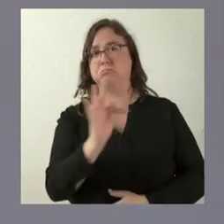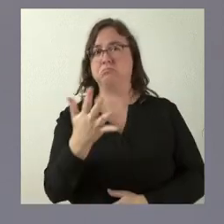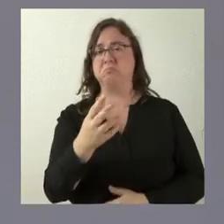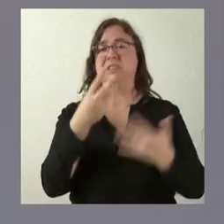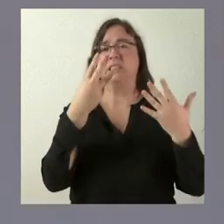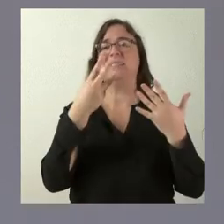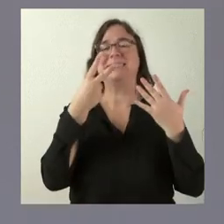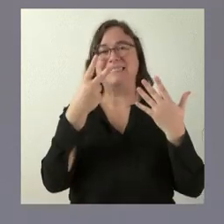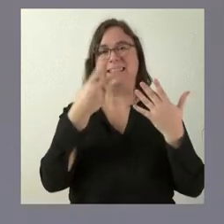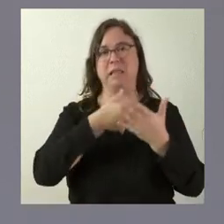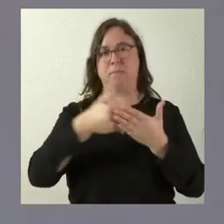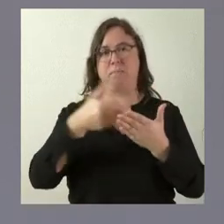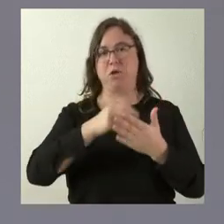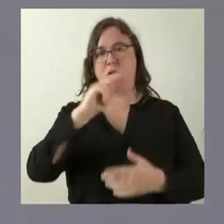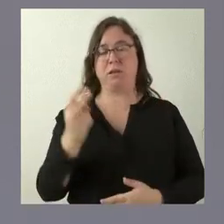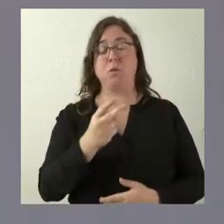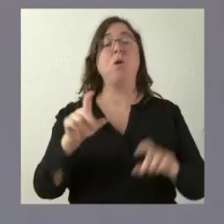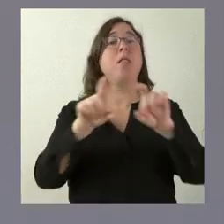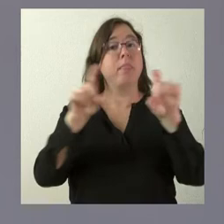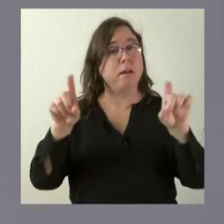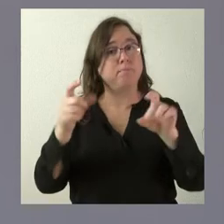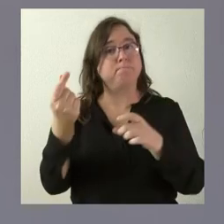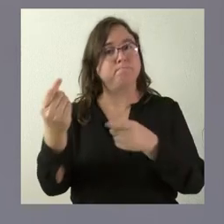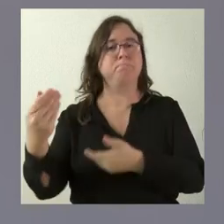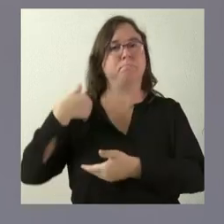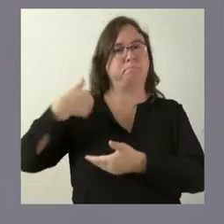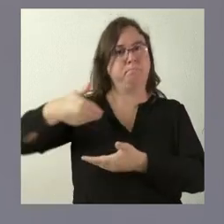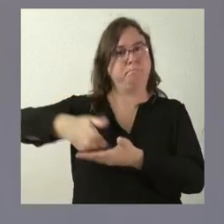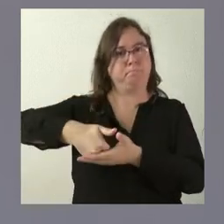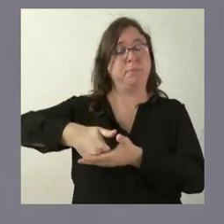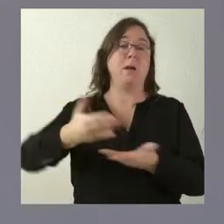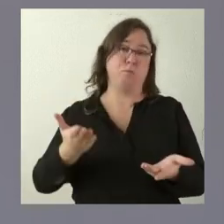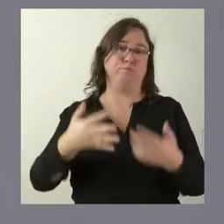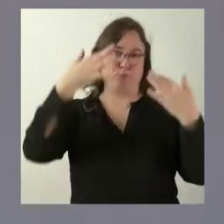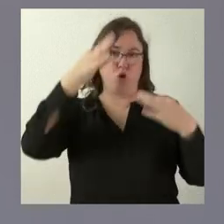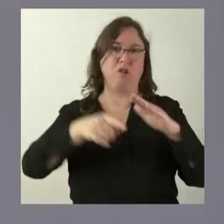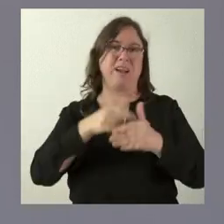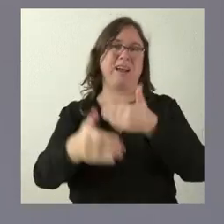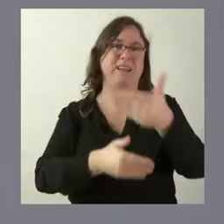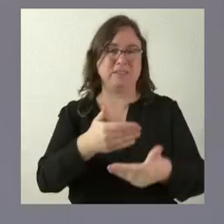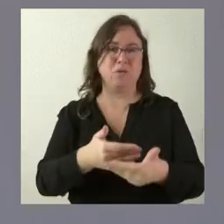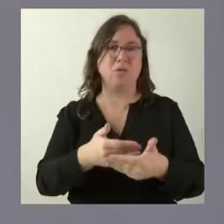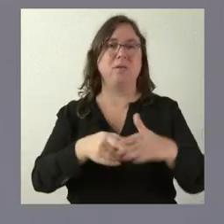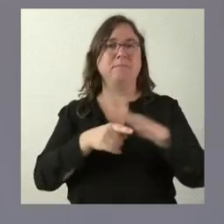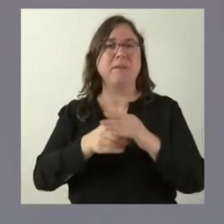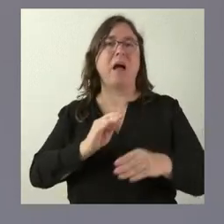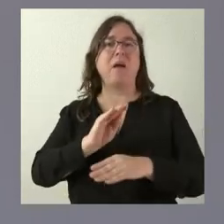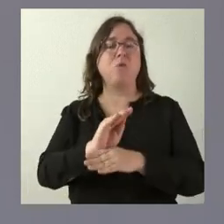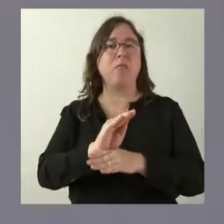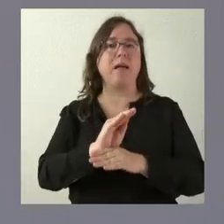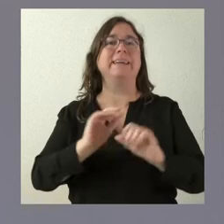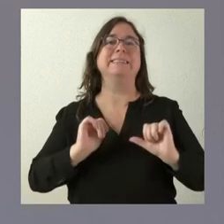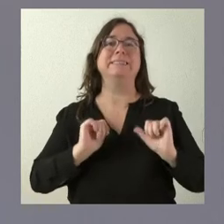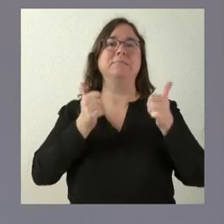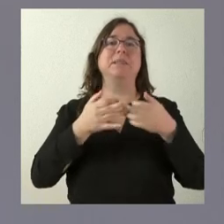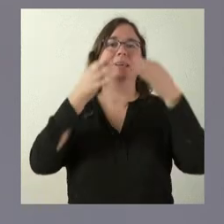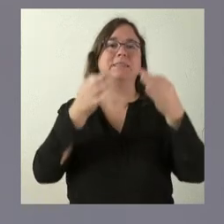millones de euros. cantidades solicitadas por la empresa, porque, lógicamente, la tramitación de concesión de ayudas se inicia siempre